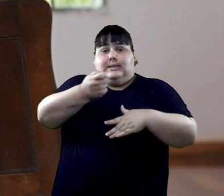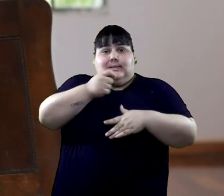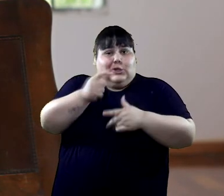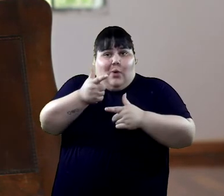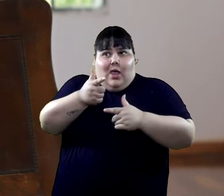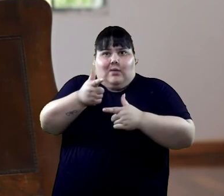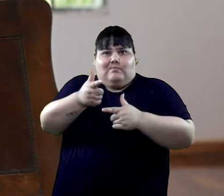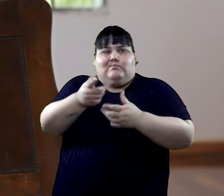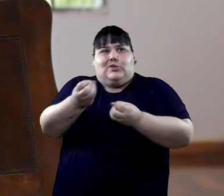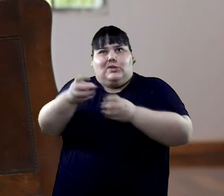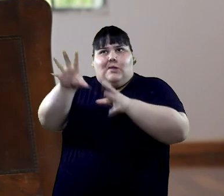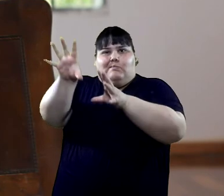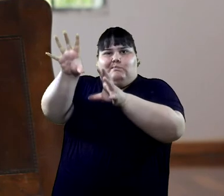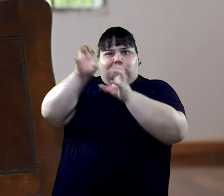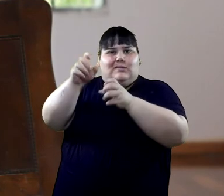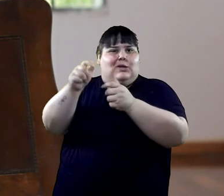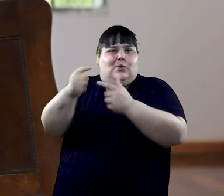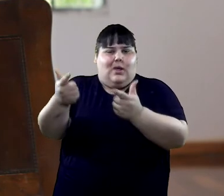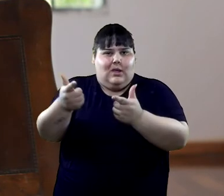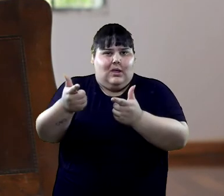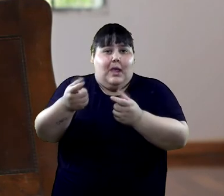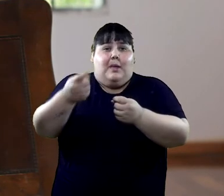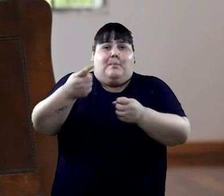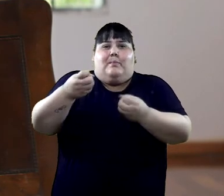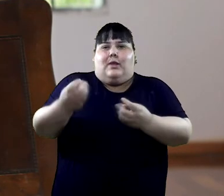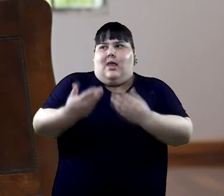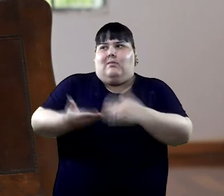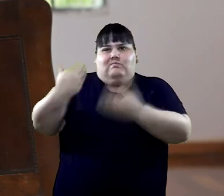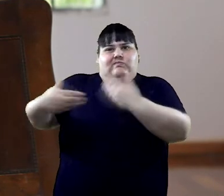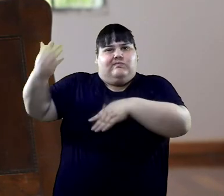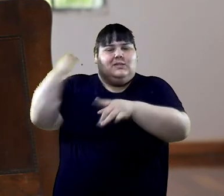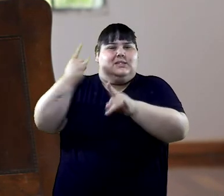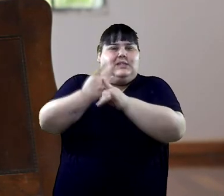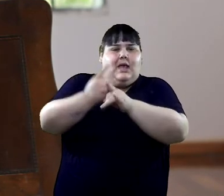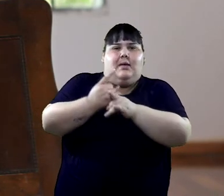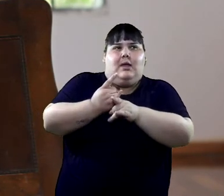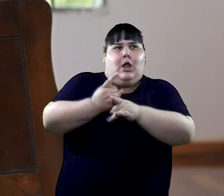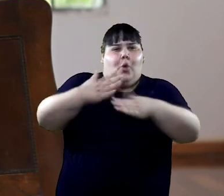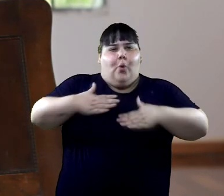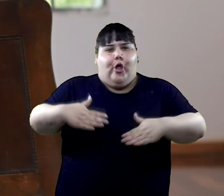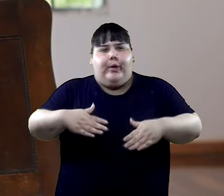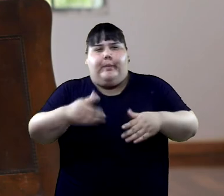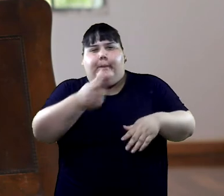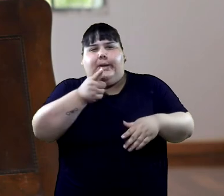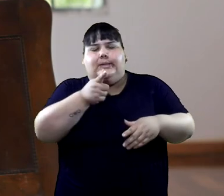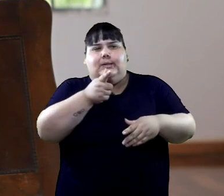incorpora. Porque el cuerpo siempre se lo tuvo como el lugar donde